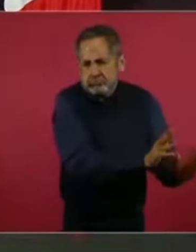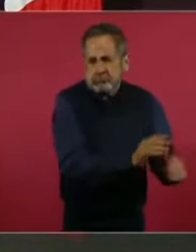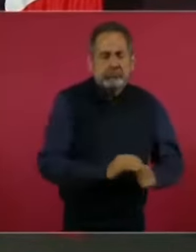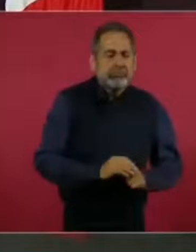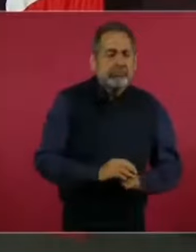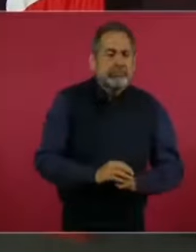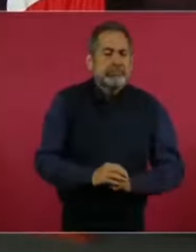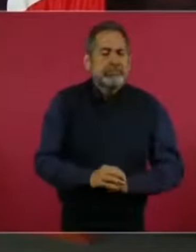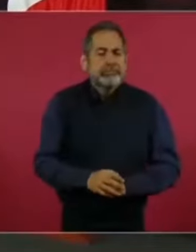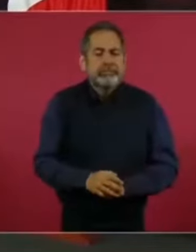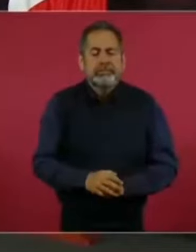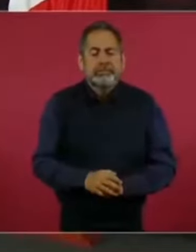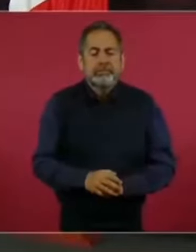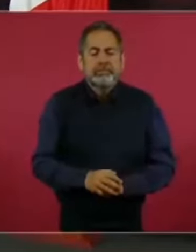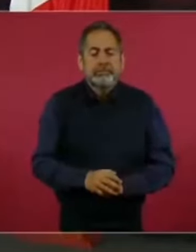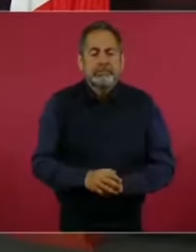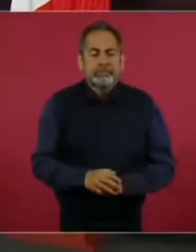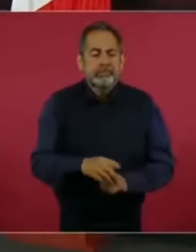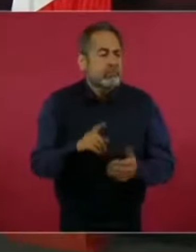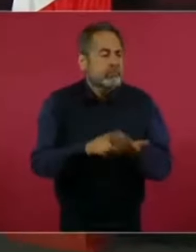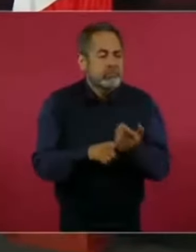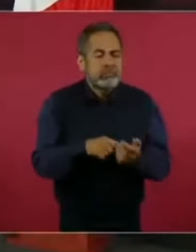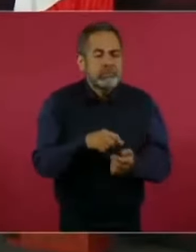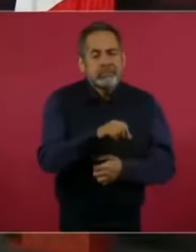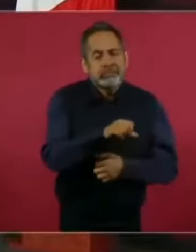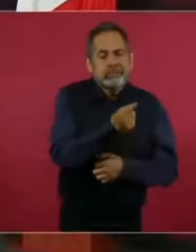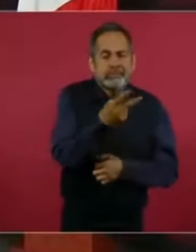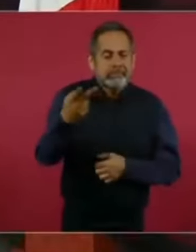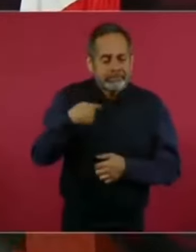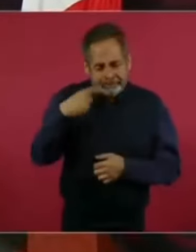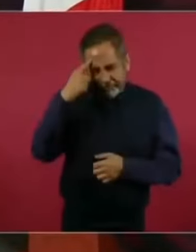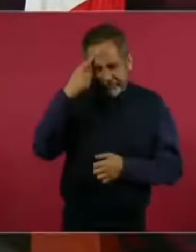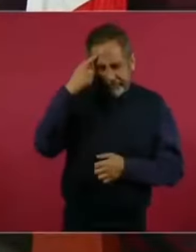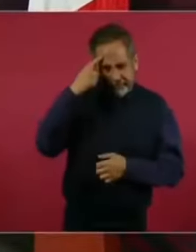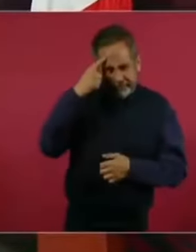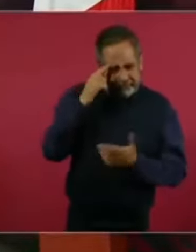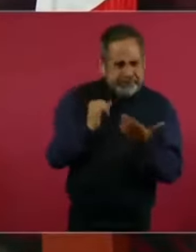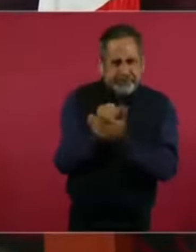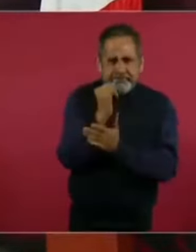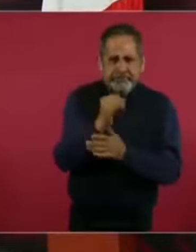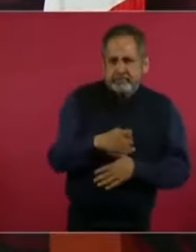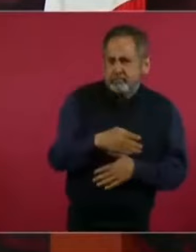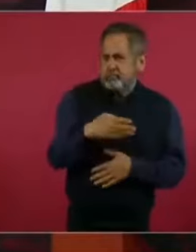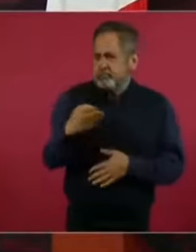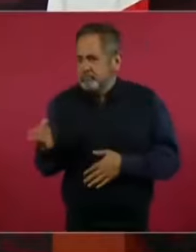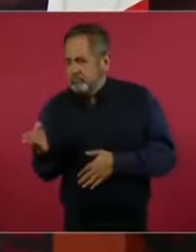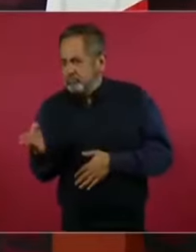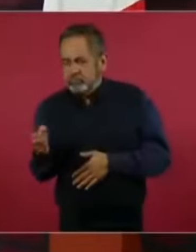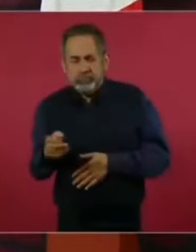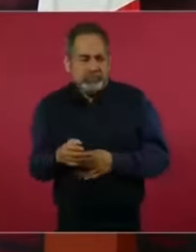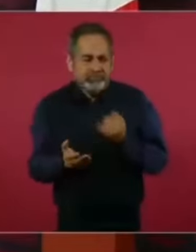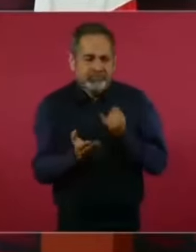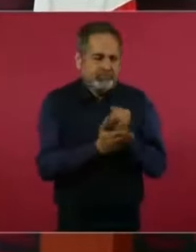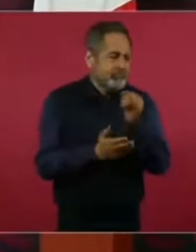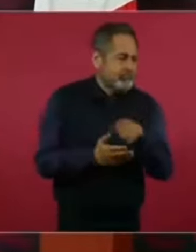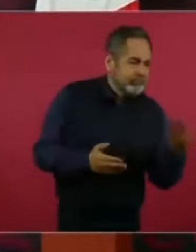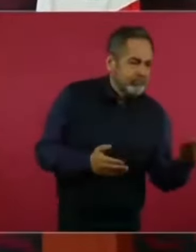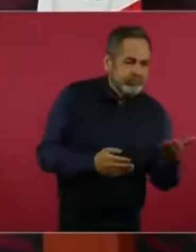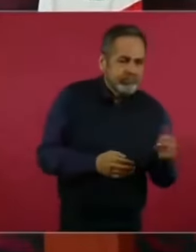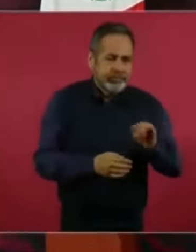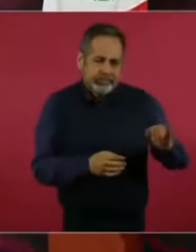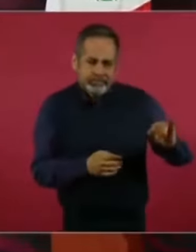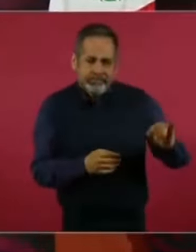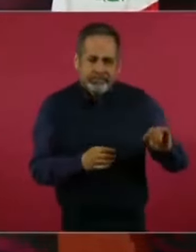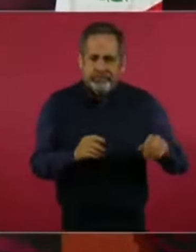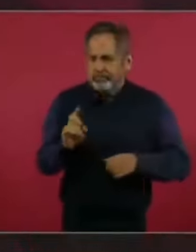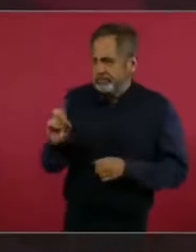Hay posturas extremas, tanto de derecha como de izquierda,